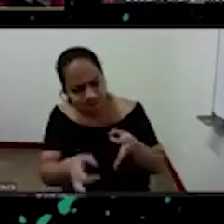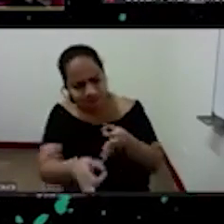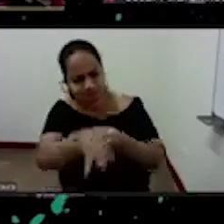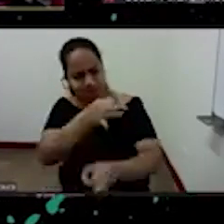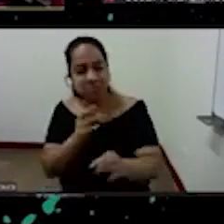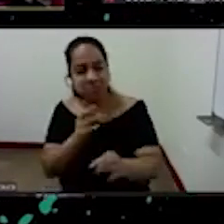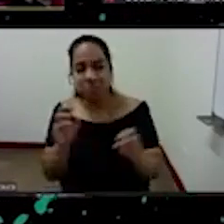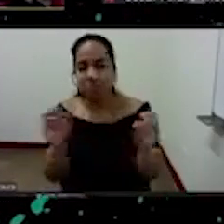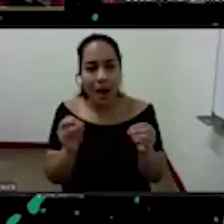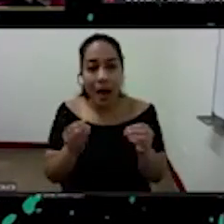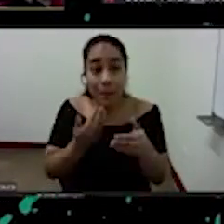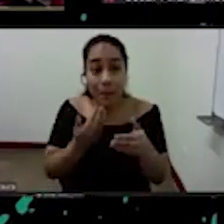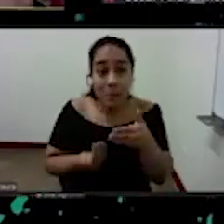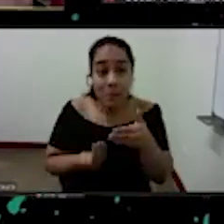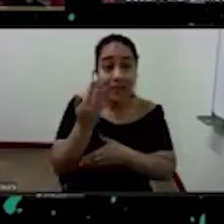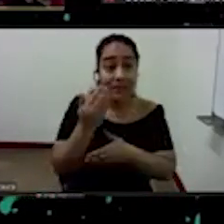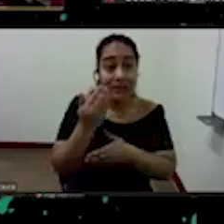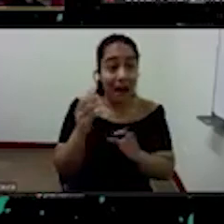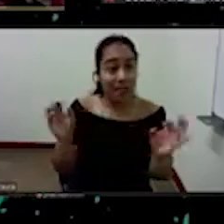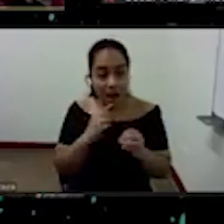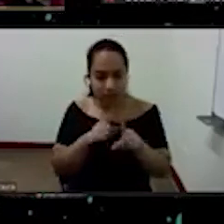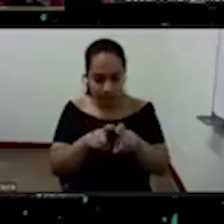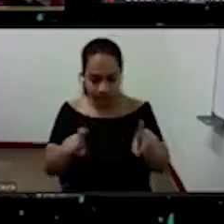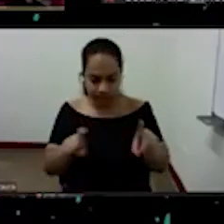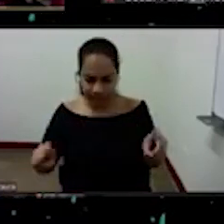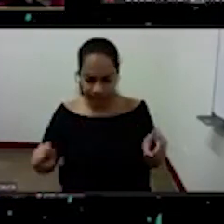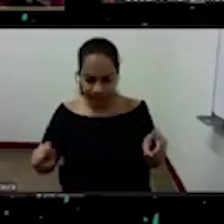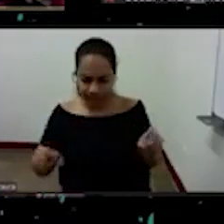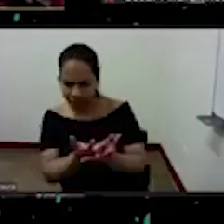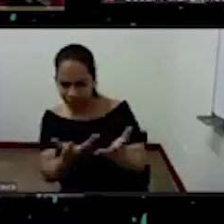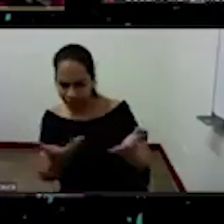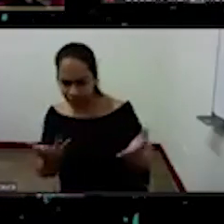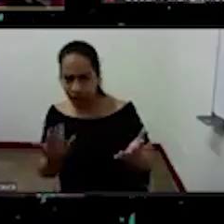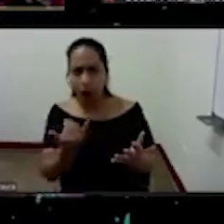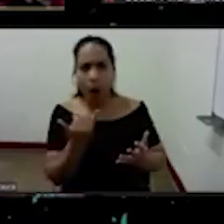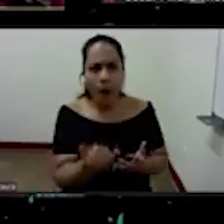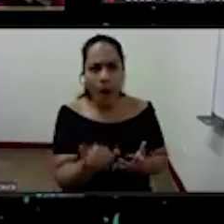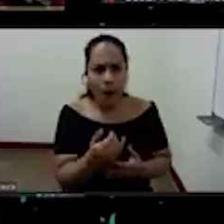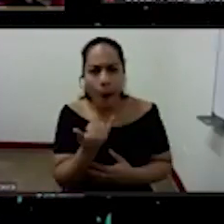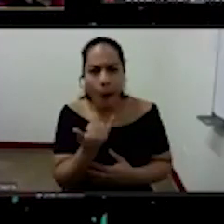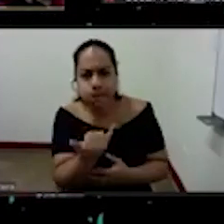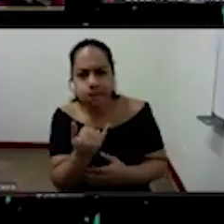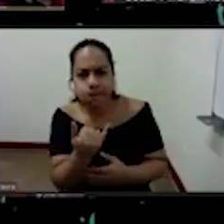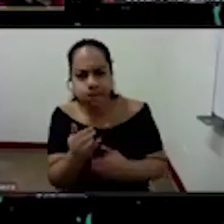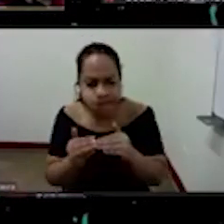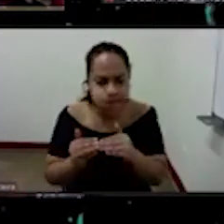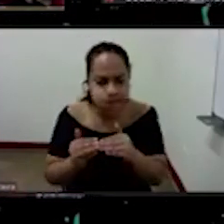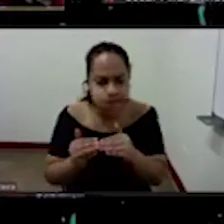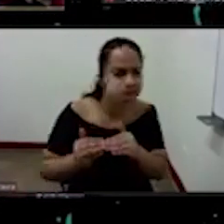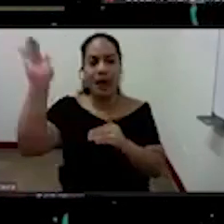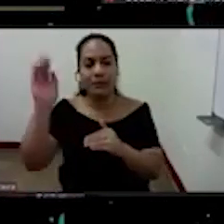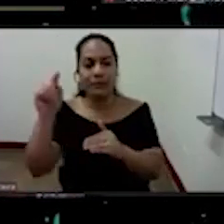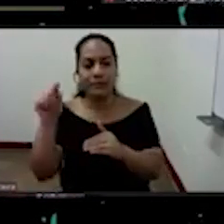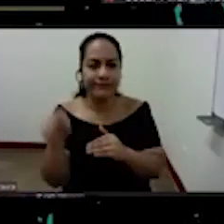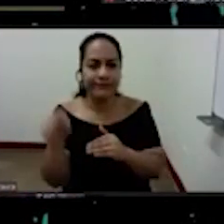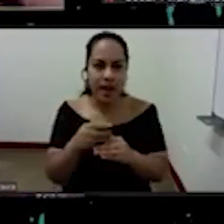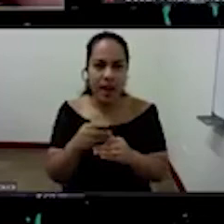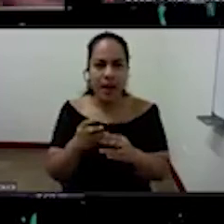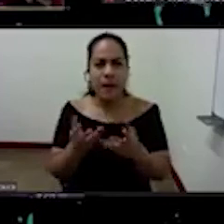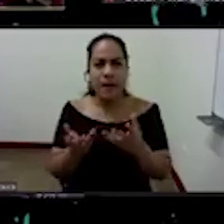partimos de la multiplicidad que está subyacente a la